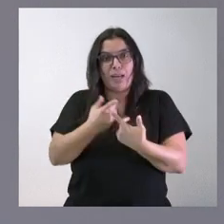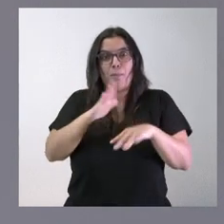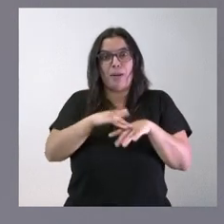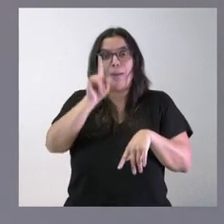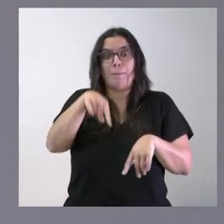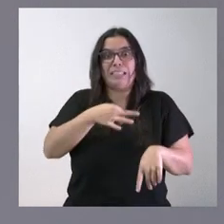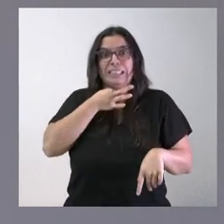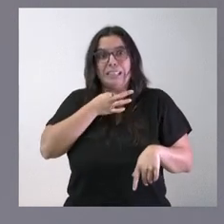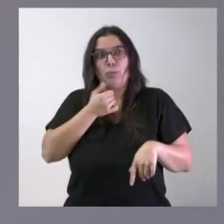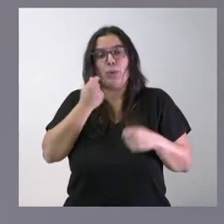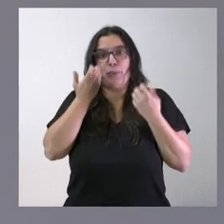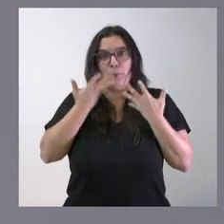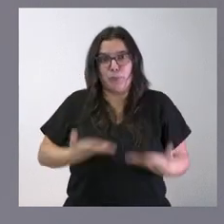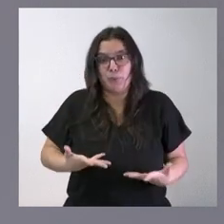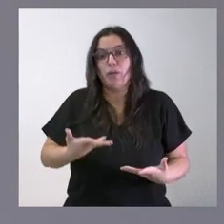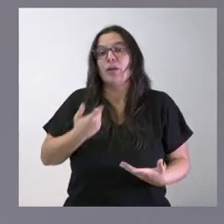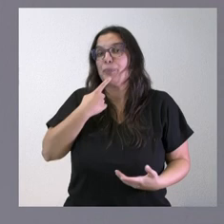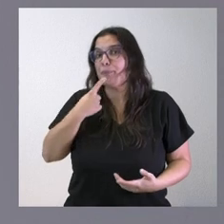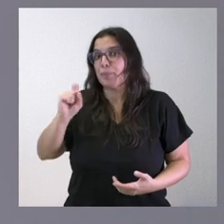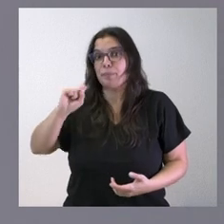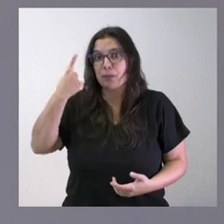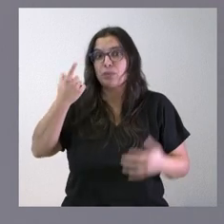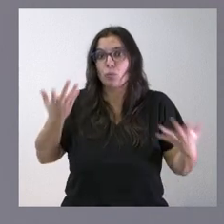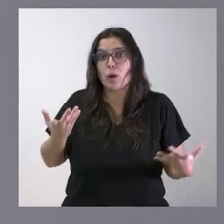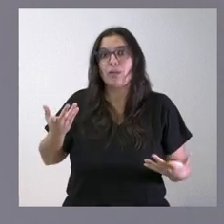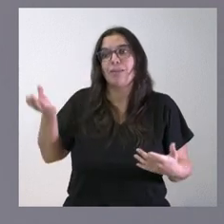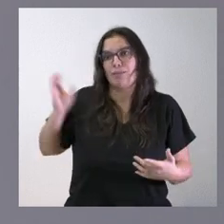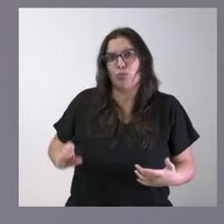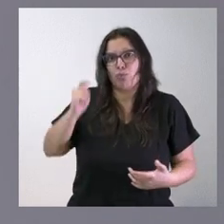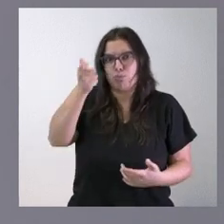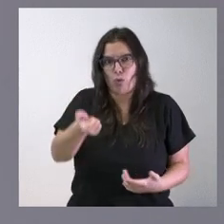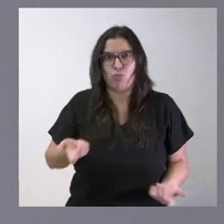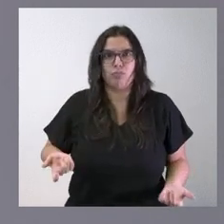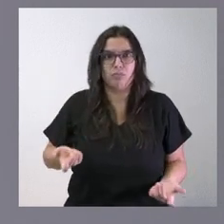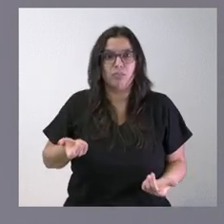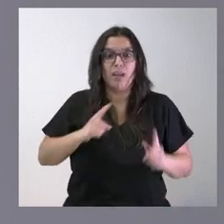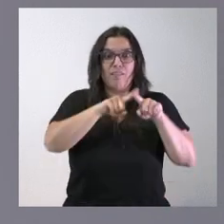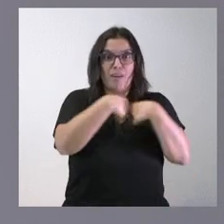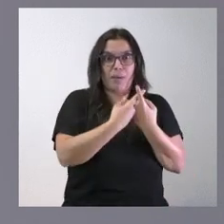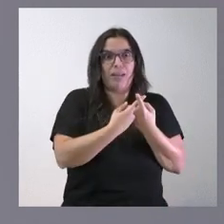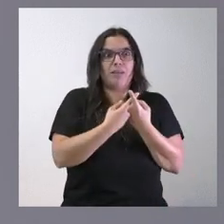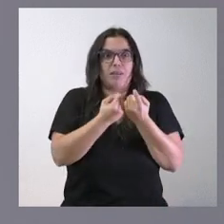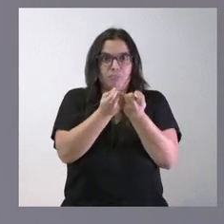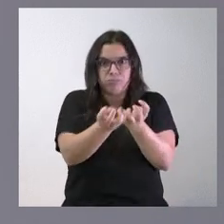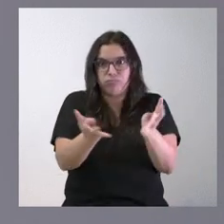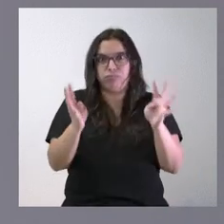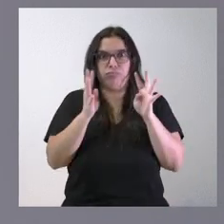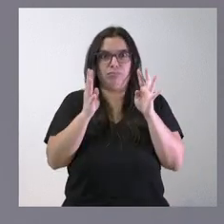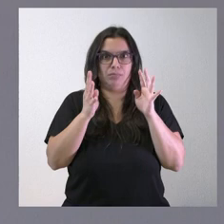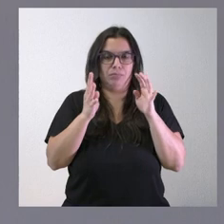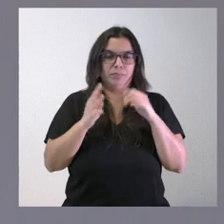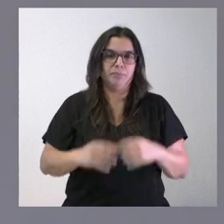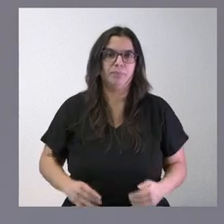pues lógicamente las familias que tienen más dificultades son las familias con menos nivel de renta y las familias que tienen más miembros dentro de su unidad familiar